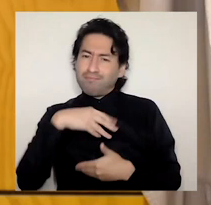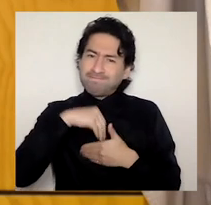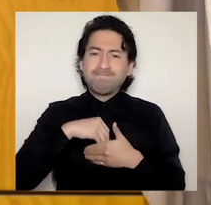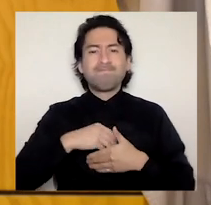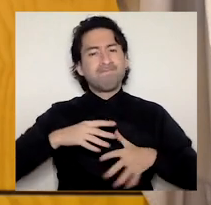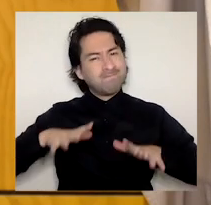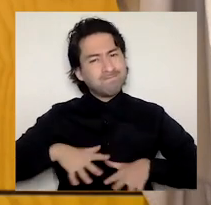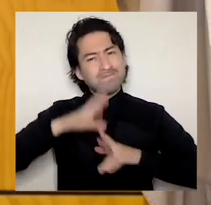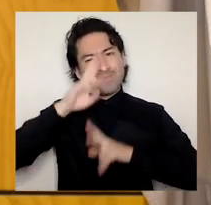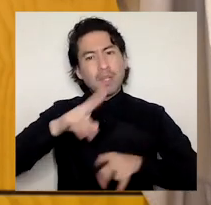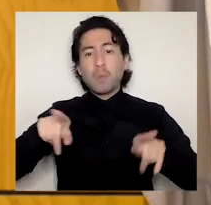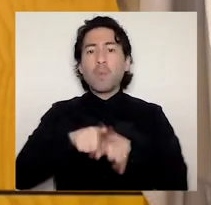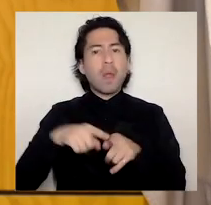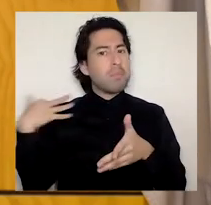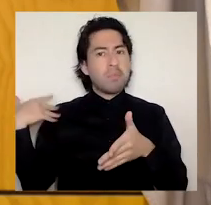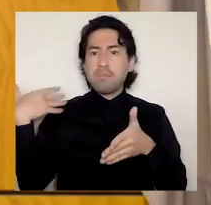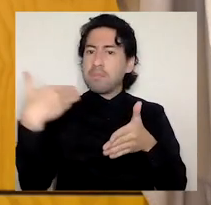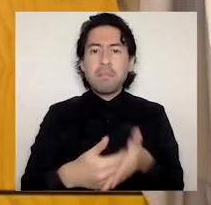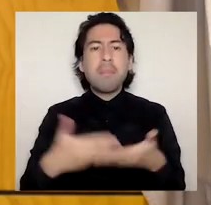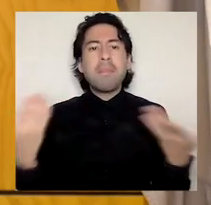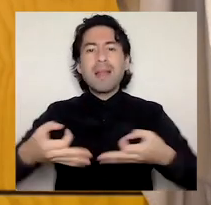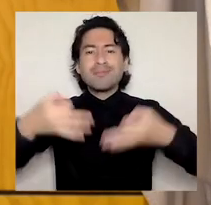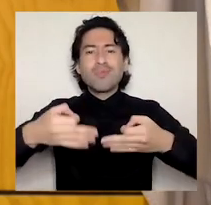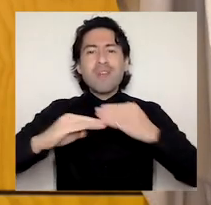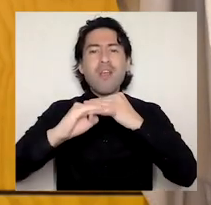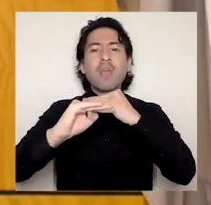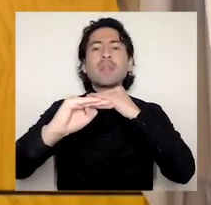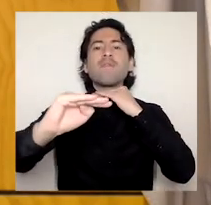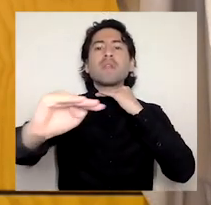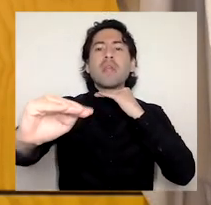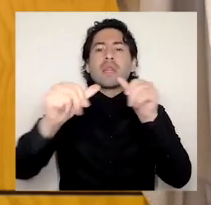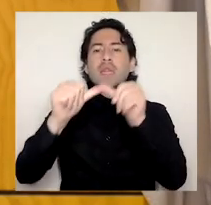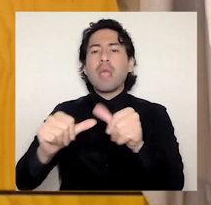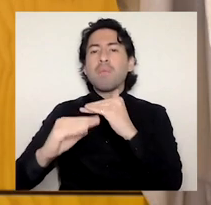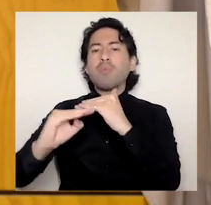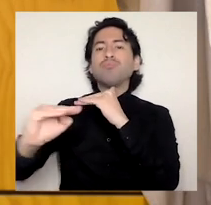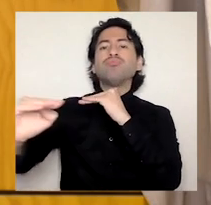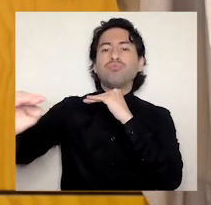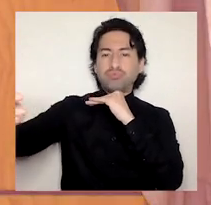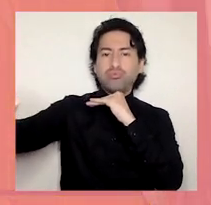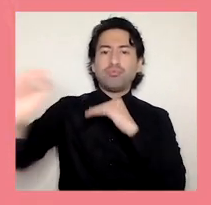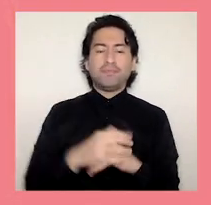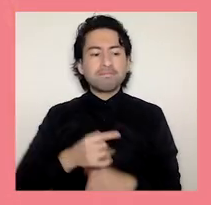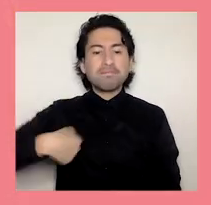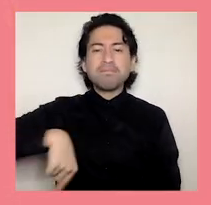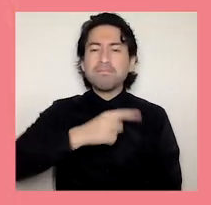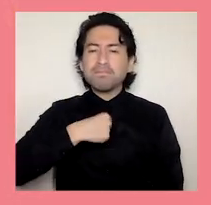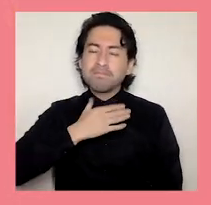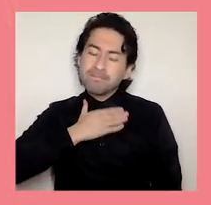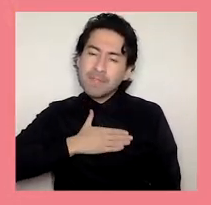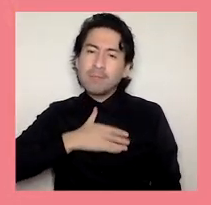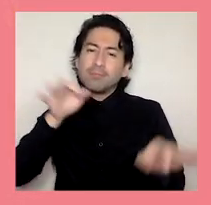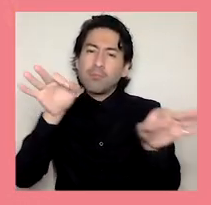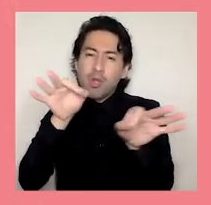para asegurar la estabilidad en el tiempo de nuestra institución. Queremos ser claros, el Estado de